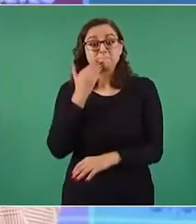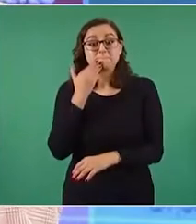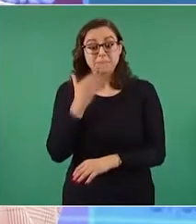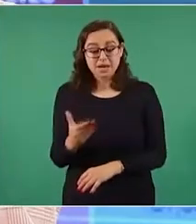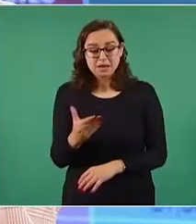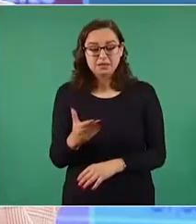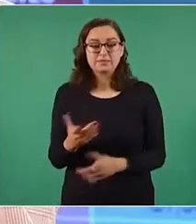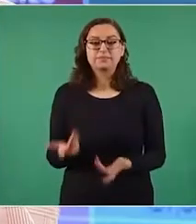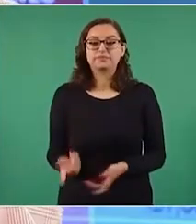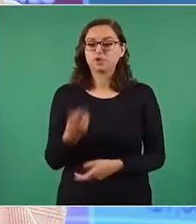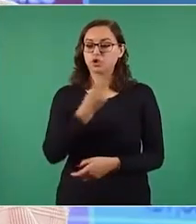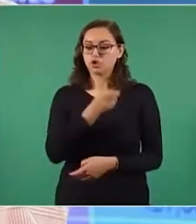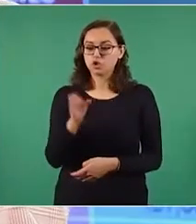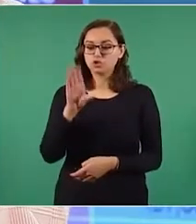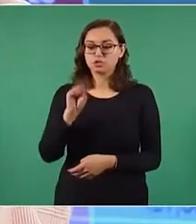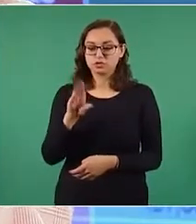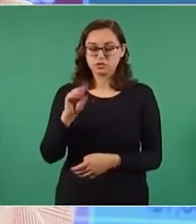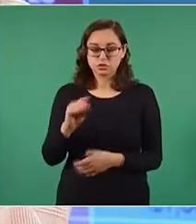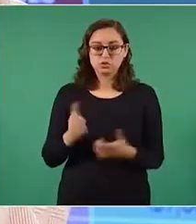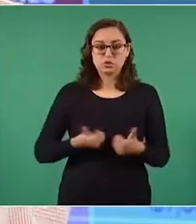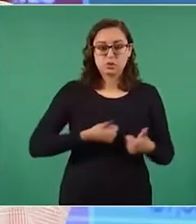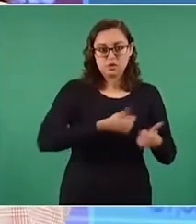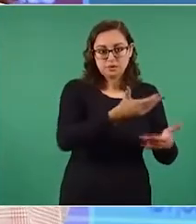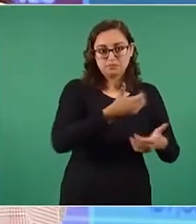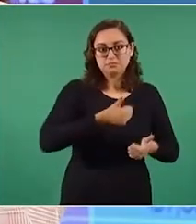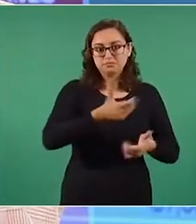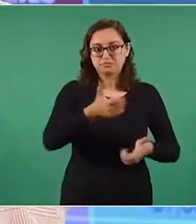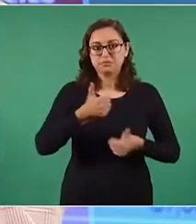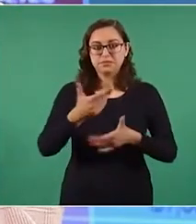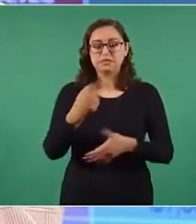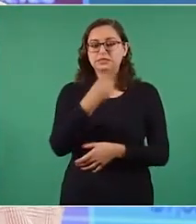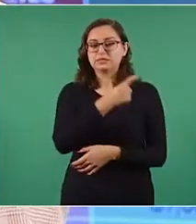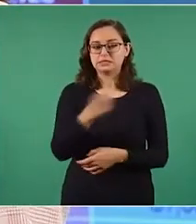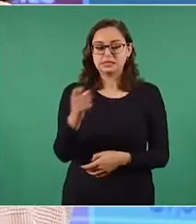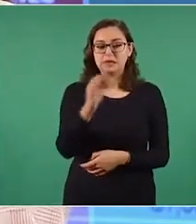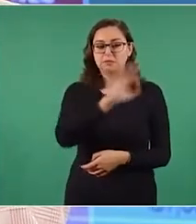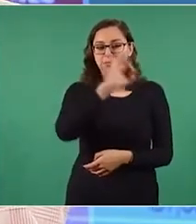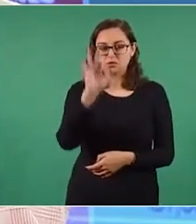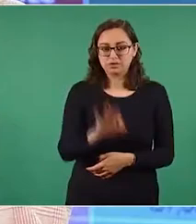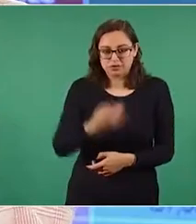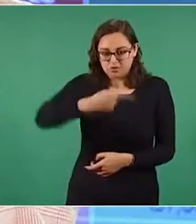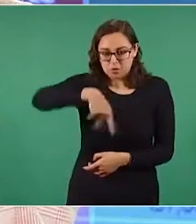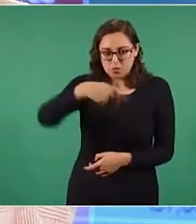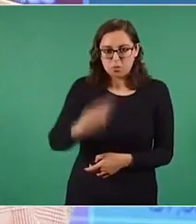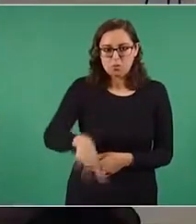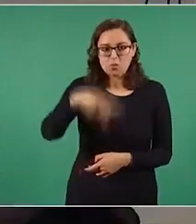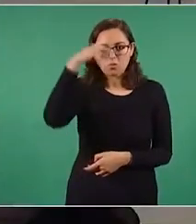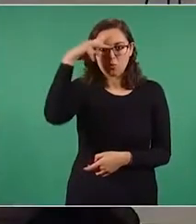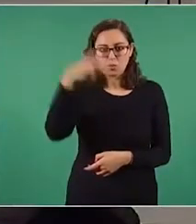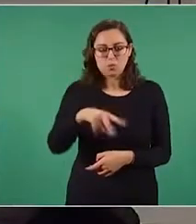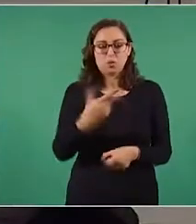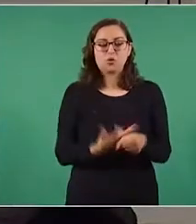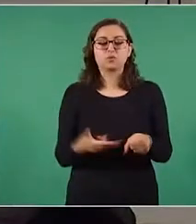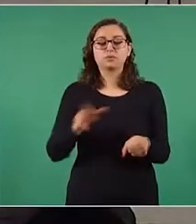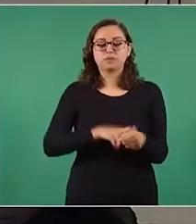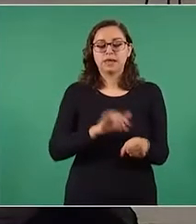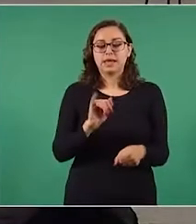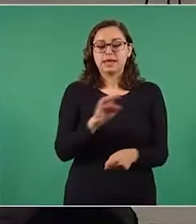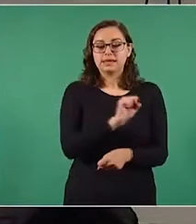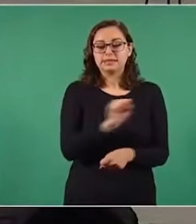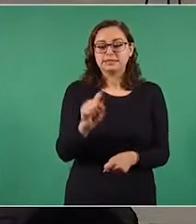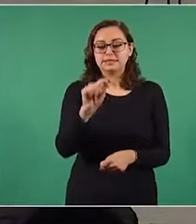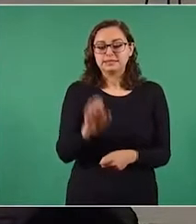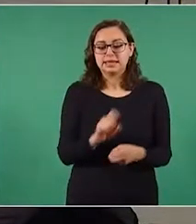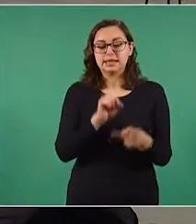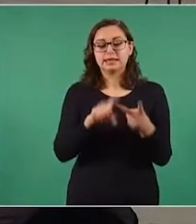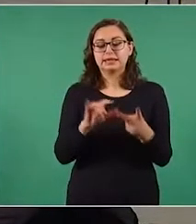290 ventiladores EGECAT, 100% diseño y manufactura mexicana en hospitales del Issste y del Insabi,